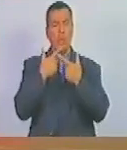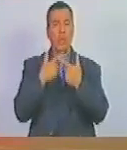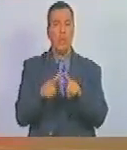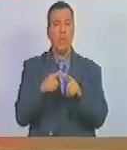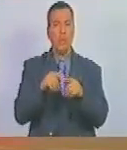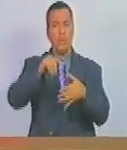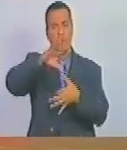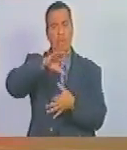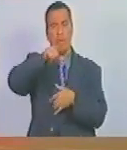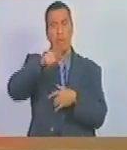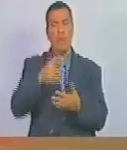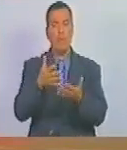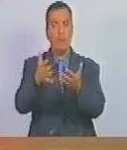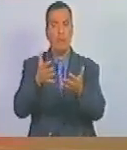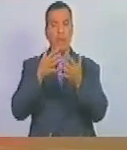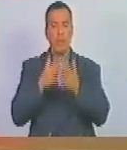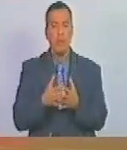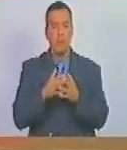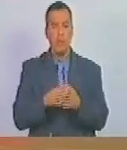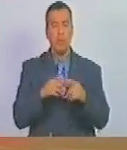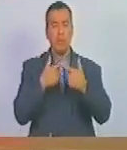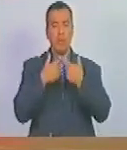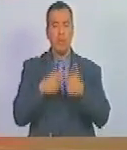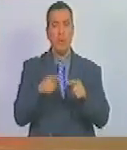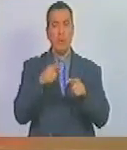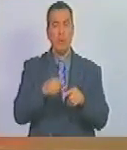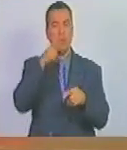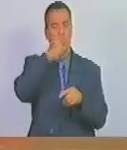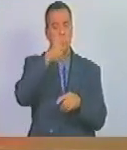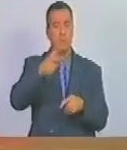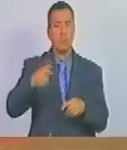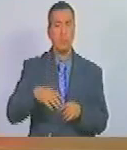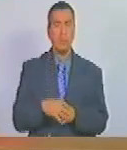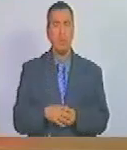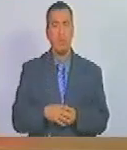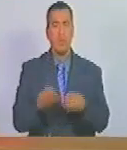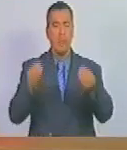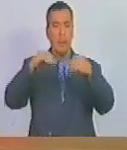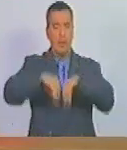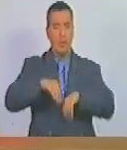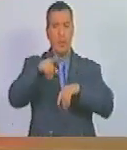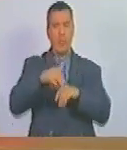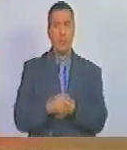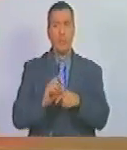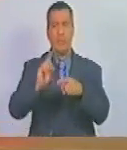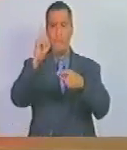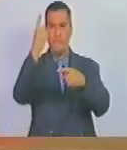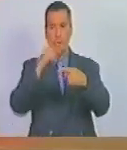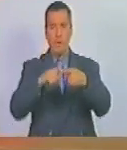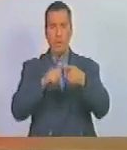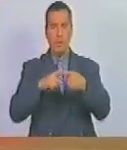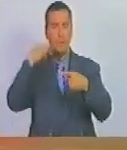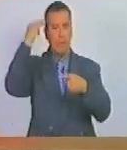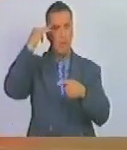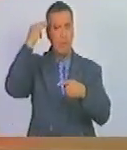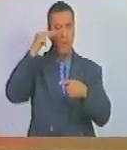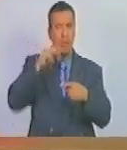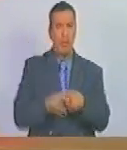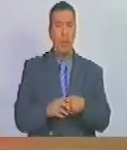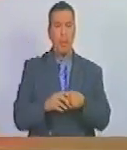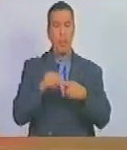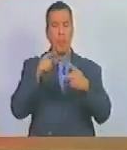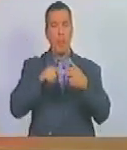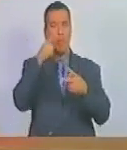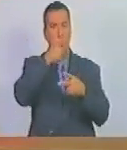en la América a favor de la liberación de los pueblos. Acuerda, primero, conmemorar junto al pueblo